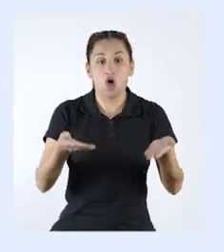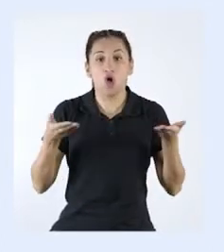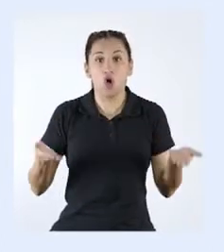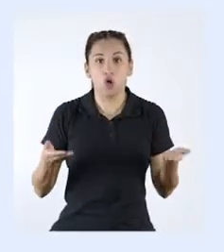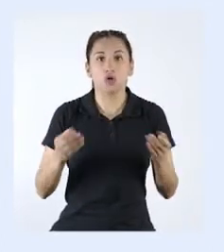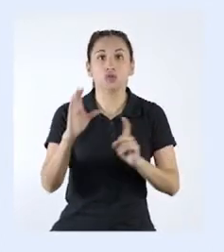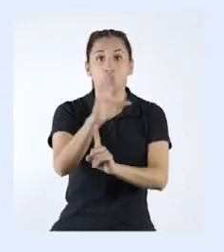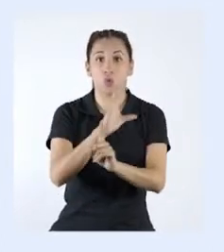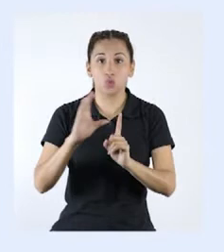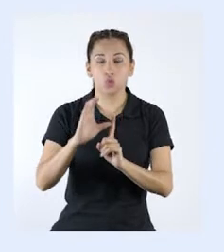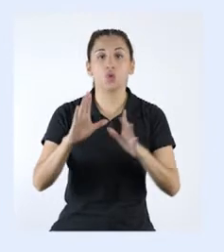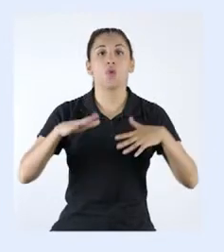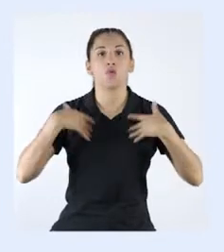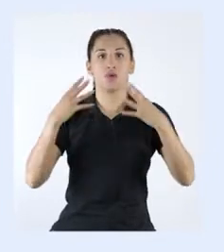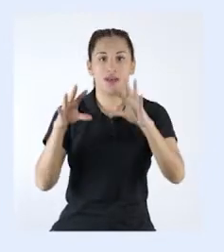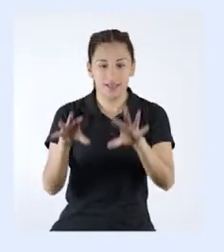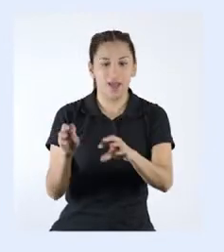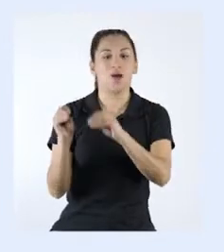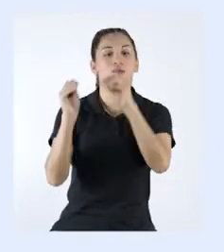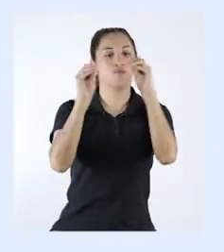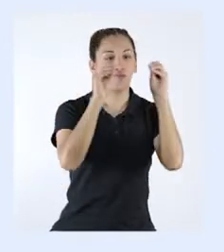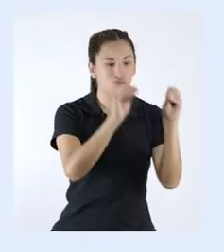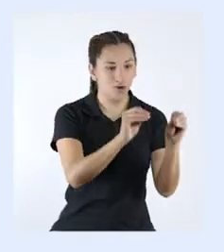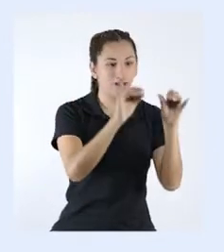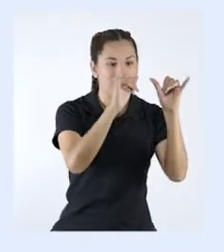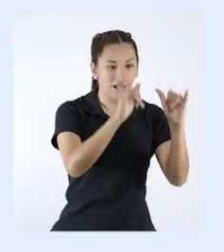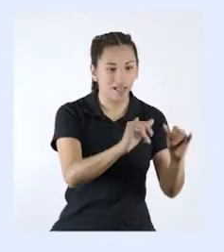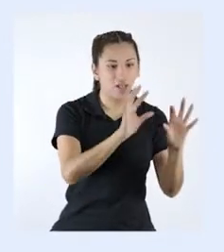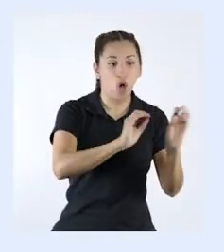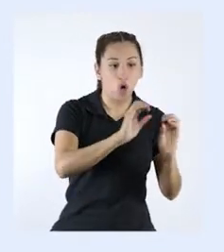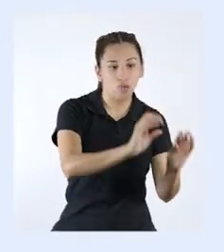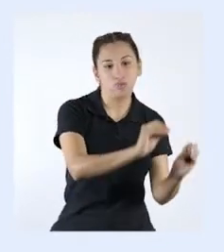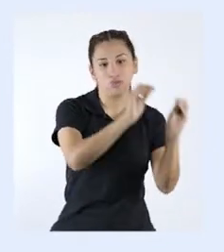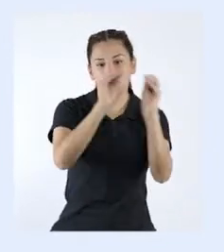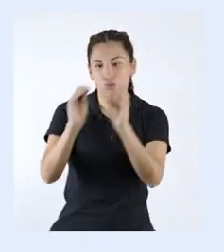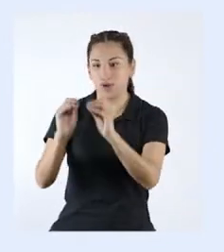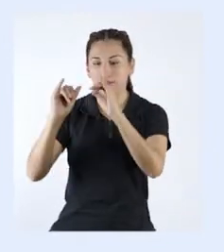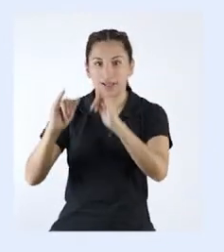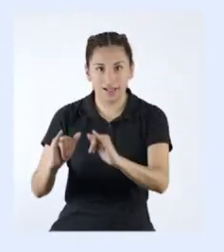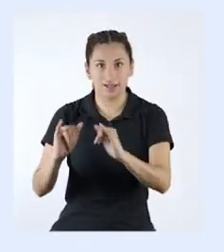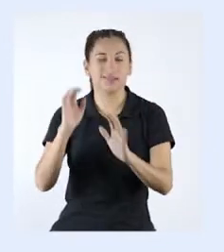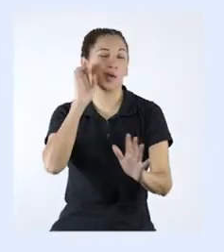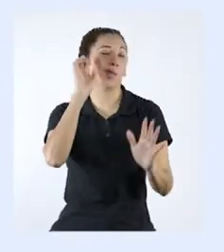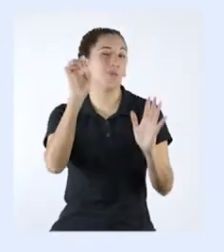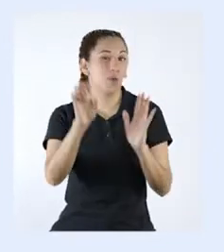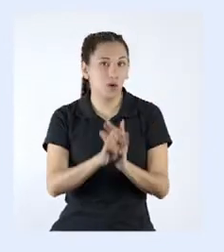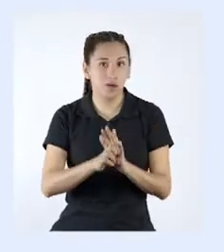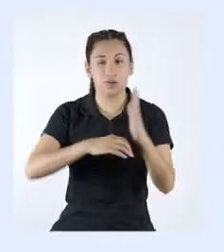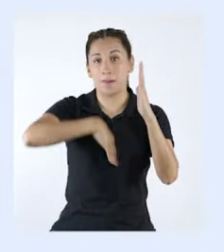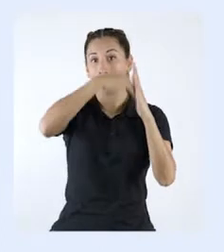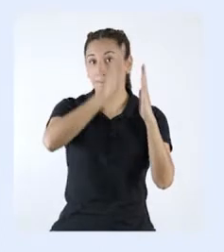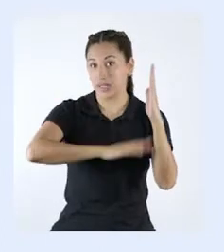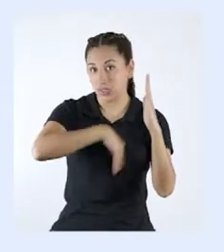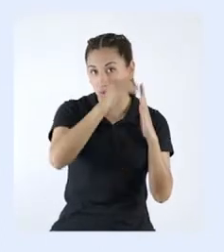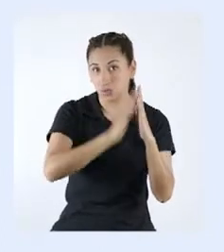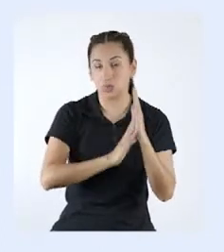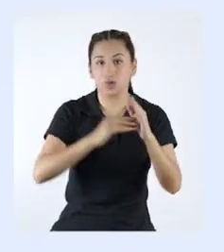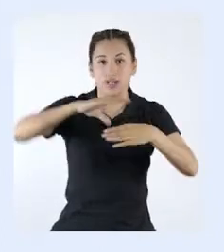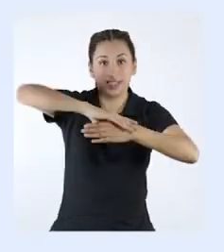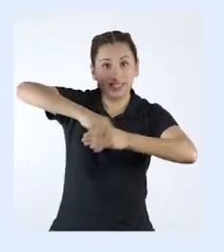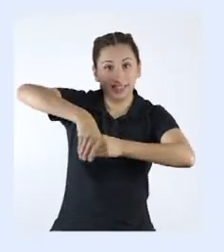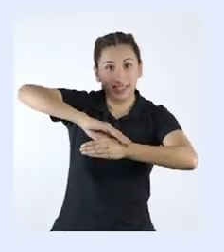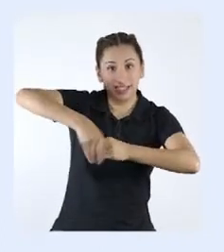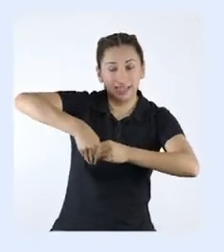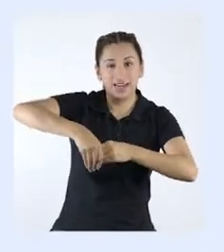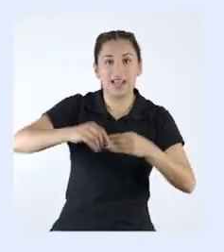bienes culturales que pueden trasladarse de un lugar a otro. Por ejemplo, pinturas,